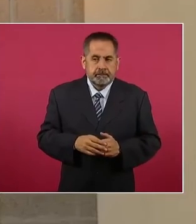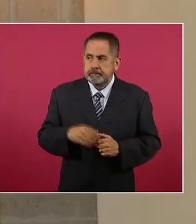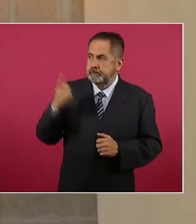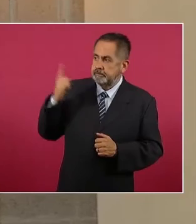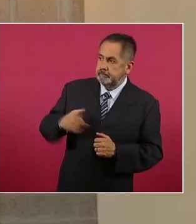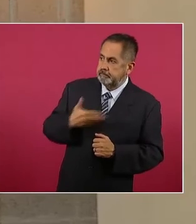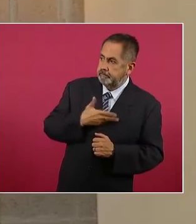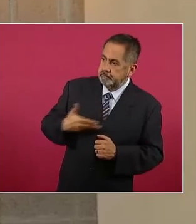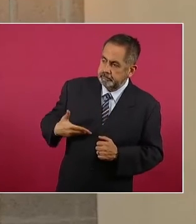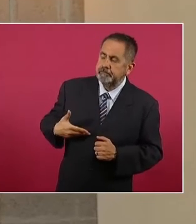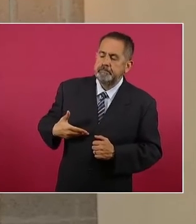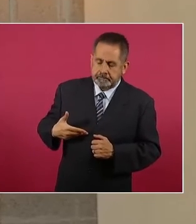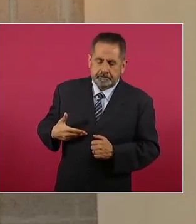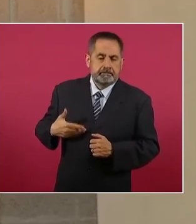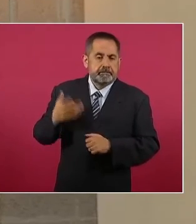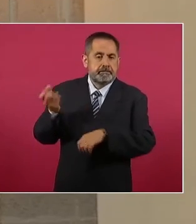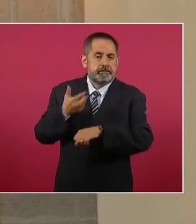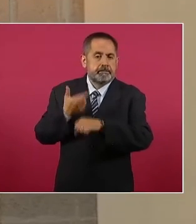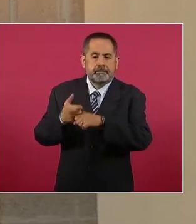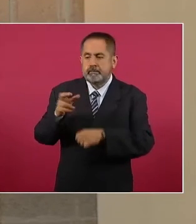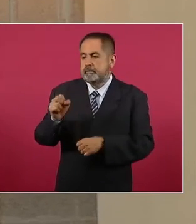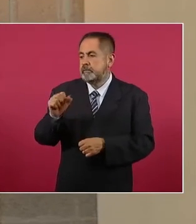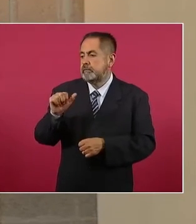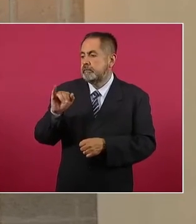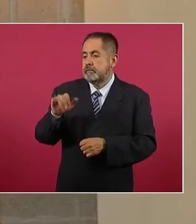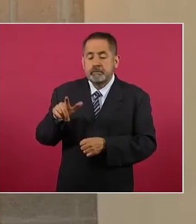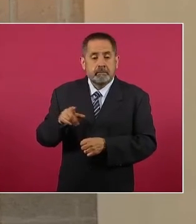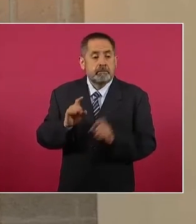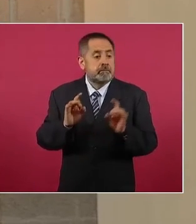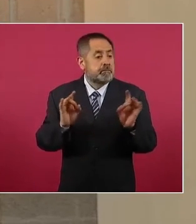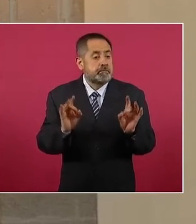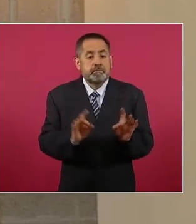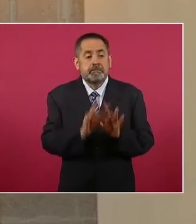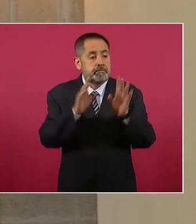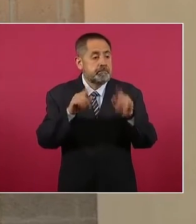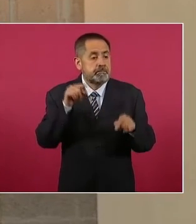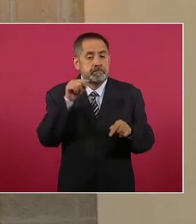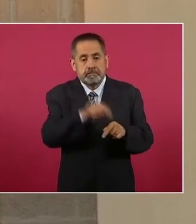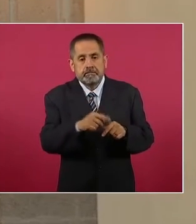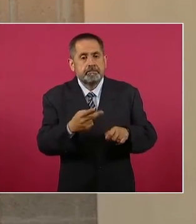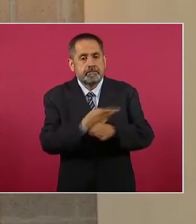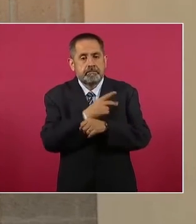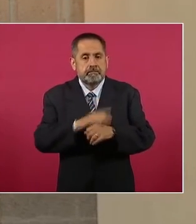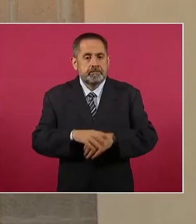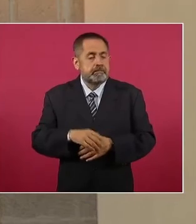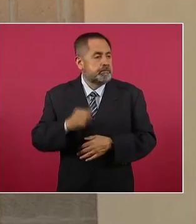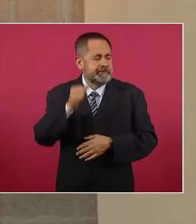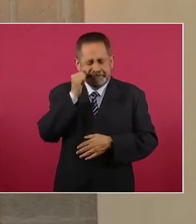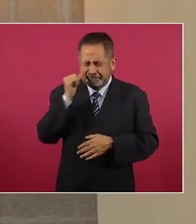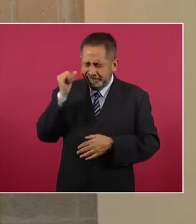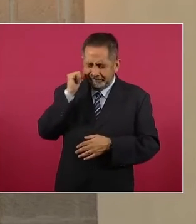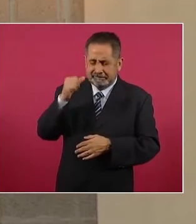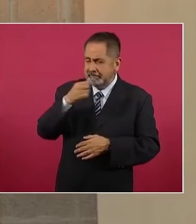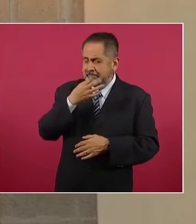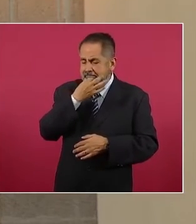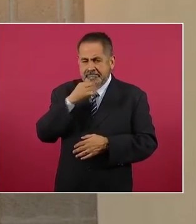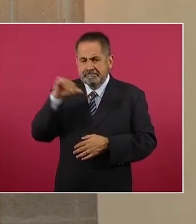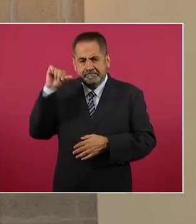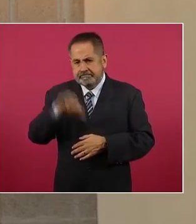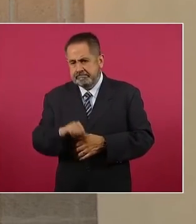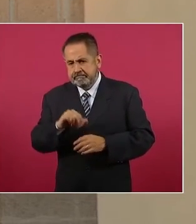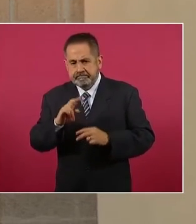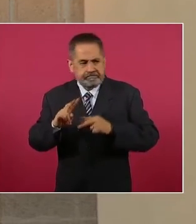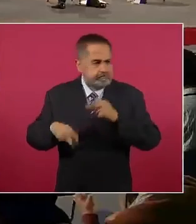instrucción presidencial y de la secretaria Rosa Isela, siempre que se presentan estos eventos, ayer desde el primer momento se estableció